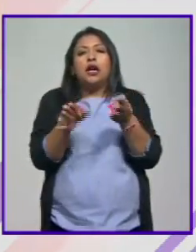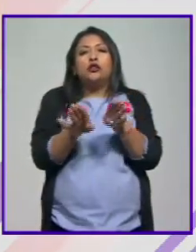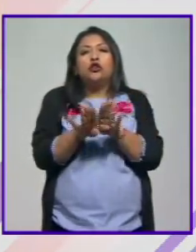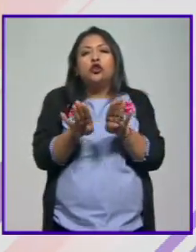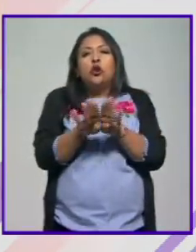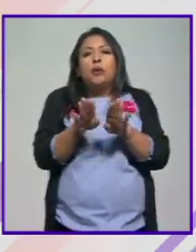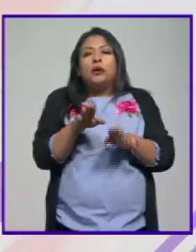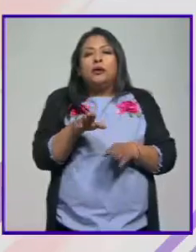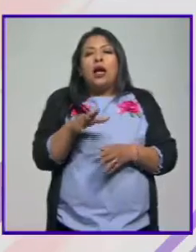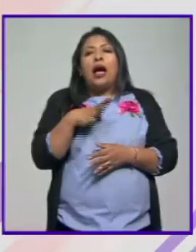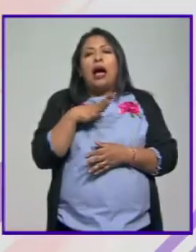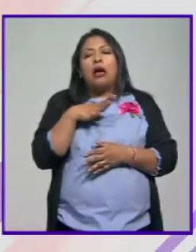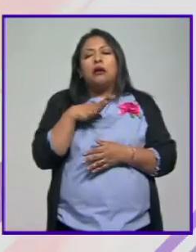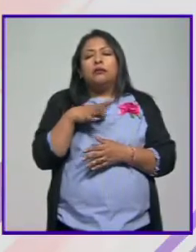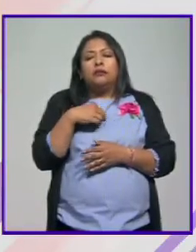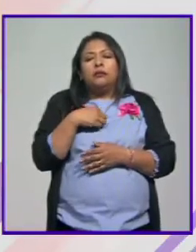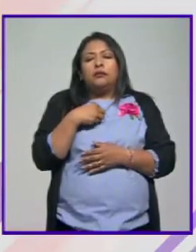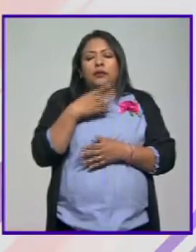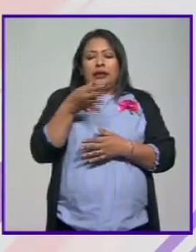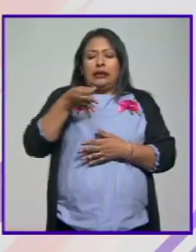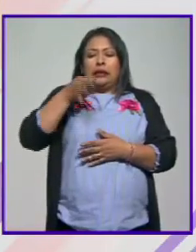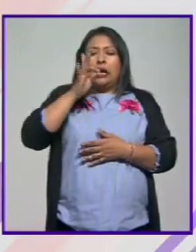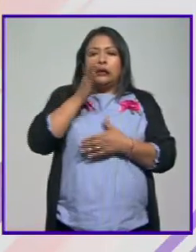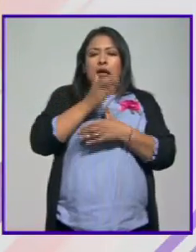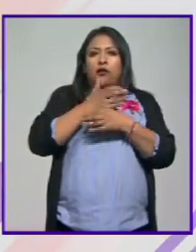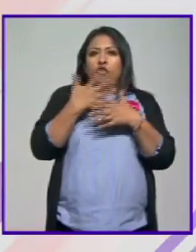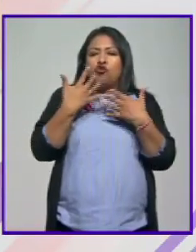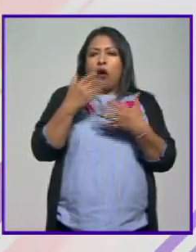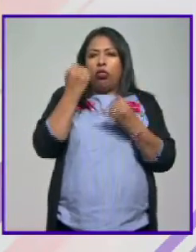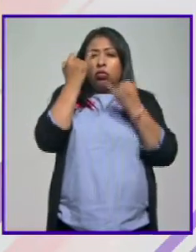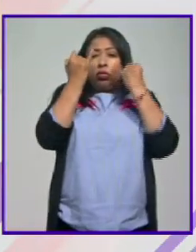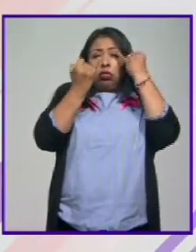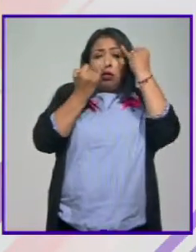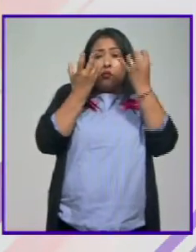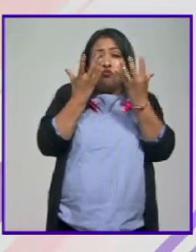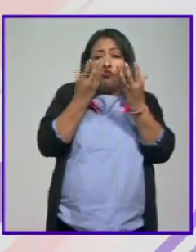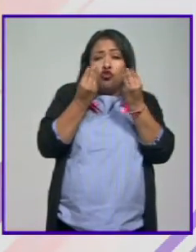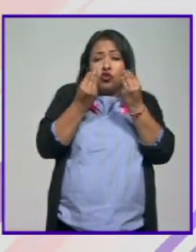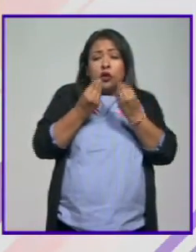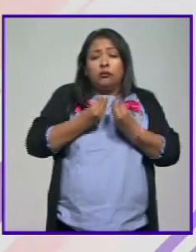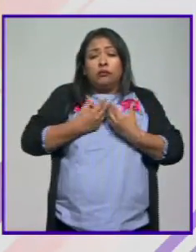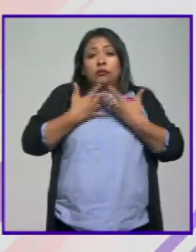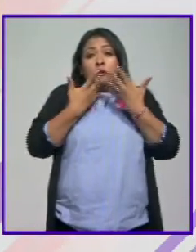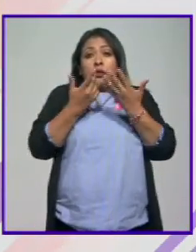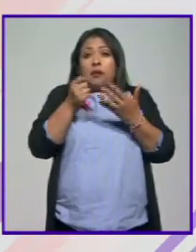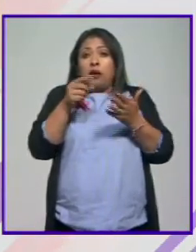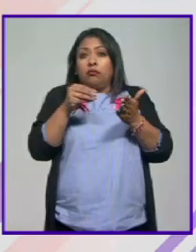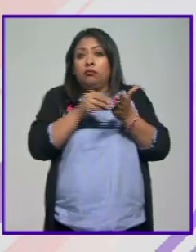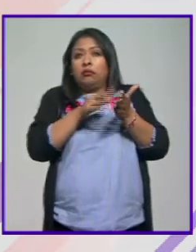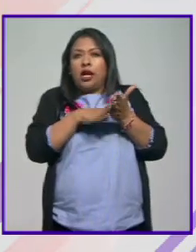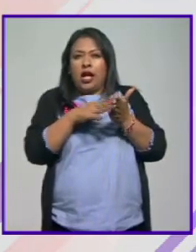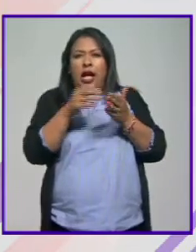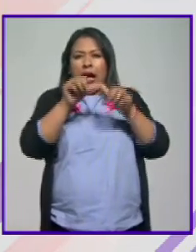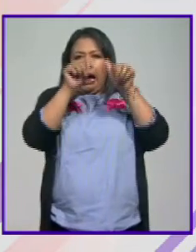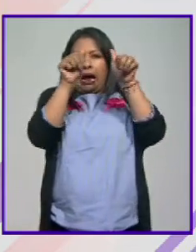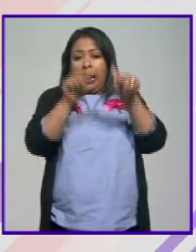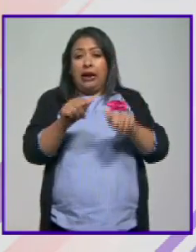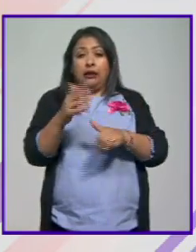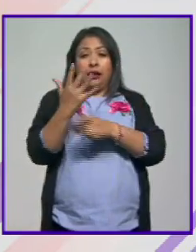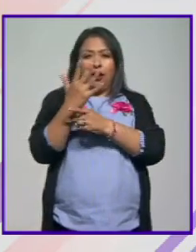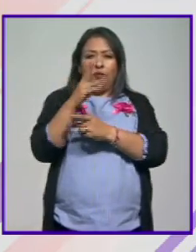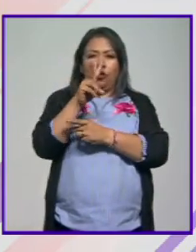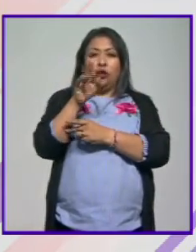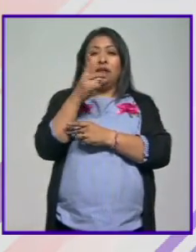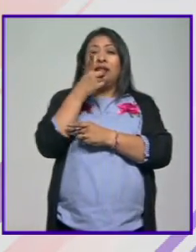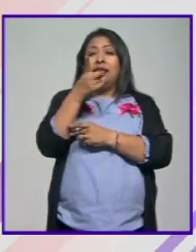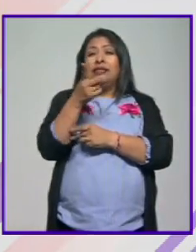inspiración que nos puede despertar una taza de café pero también cómo queda reflejada en las obras artísticas Bukowski decía que el café tiene que